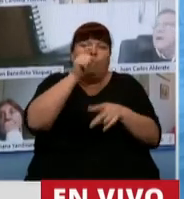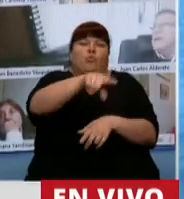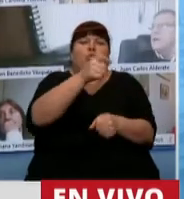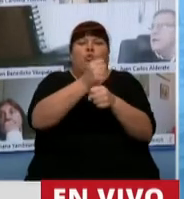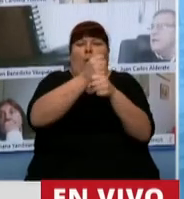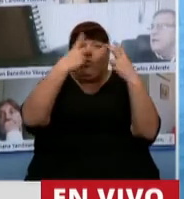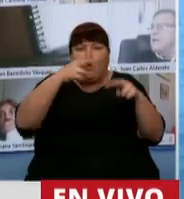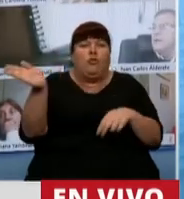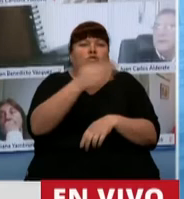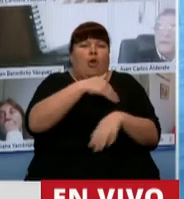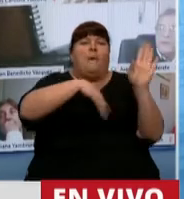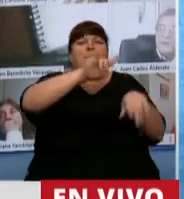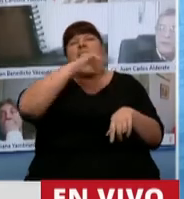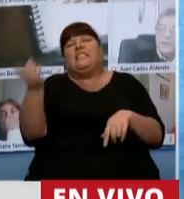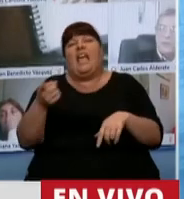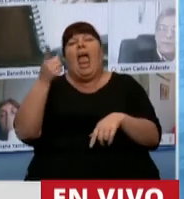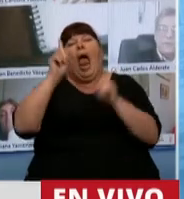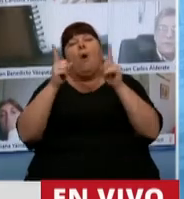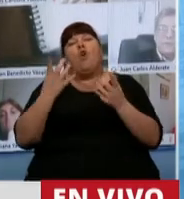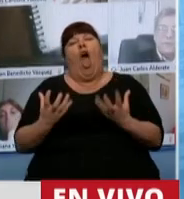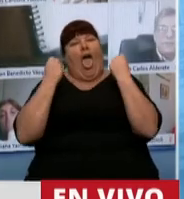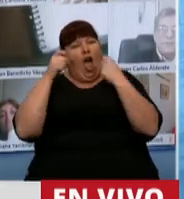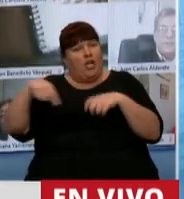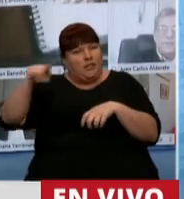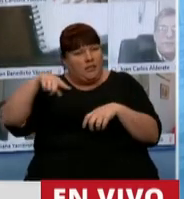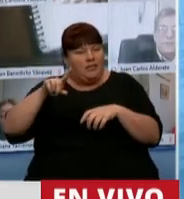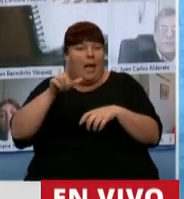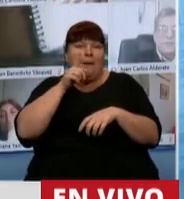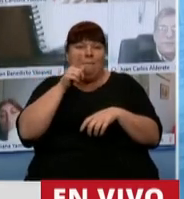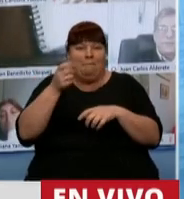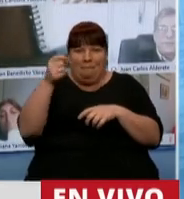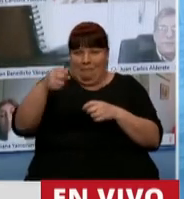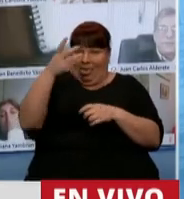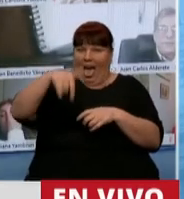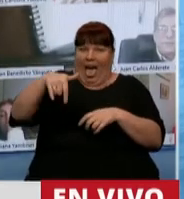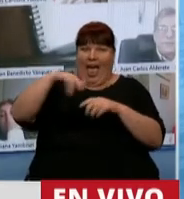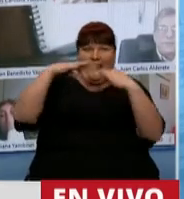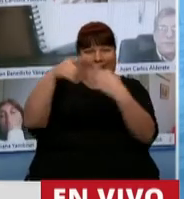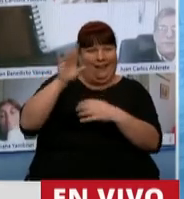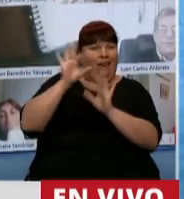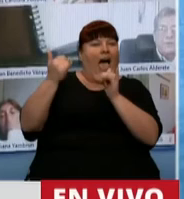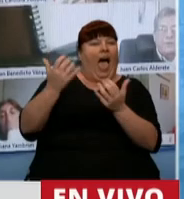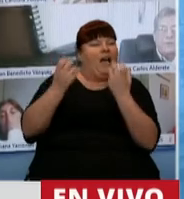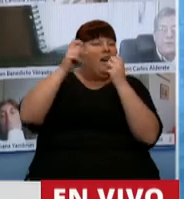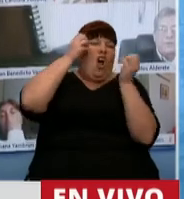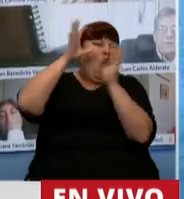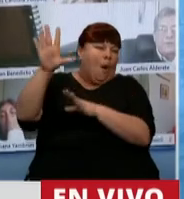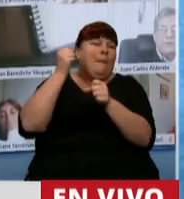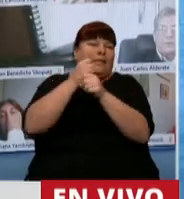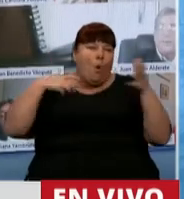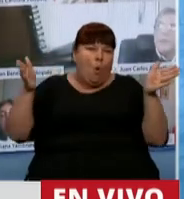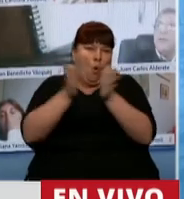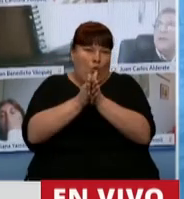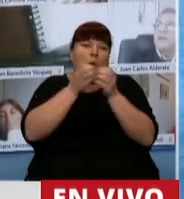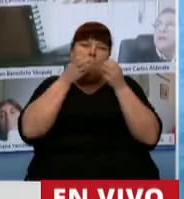ellos, el trabajo de todos sobre los intereses mezquinos que a veces aparecen en este recinto y que de verdad deberíamos dejar atrás para trabajar